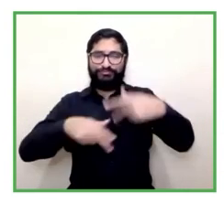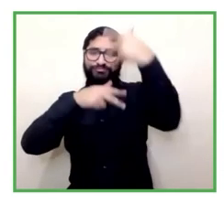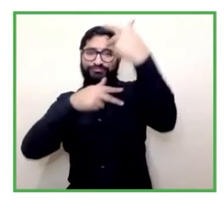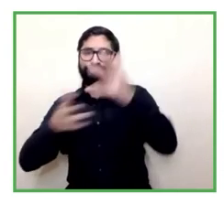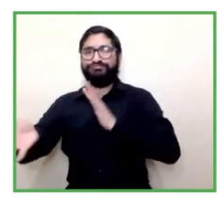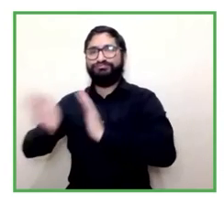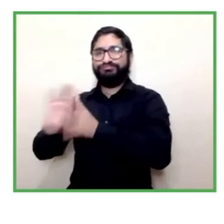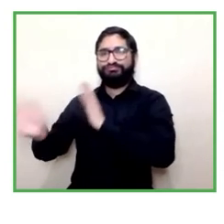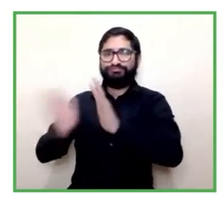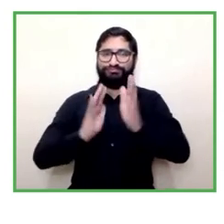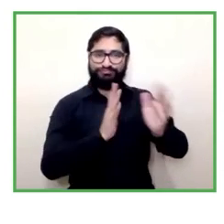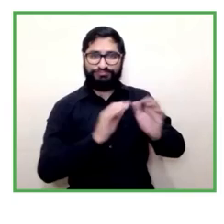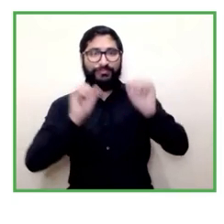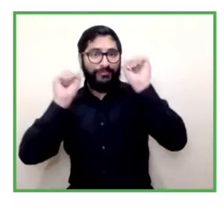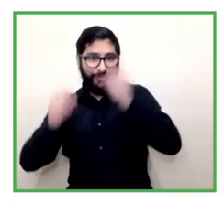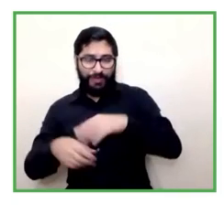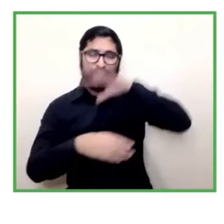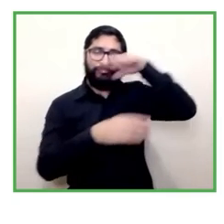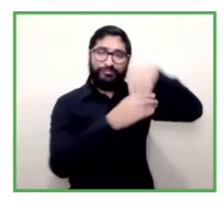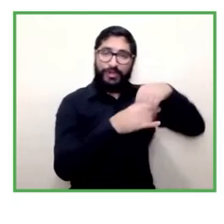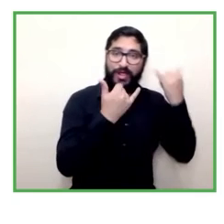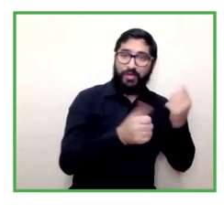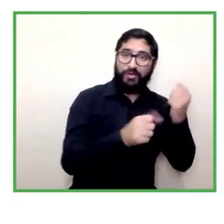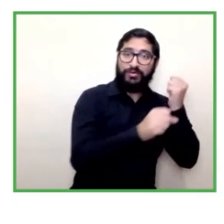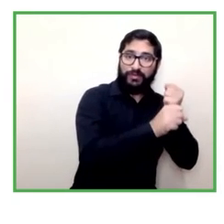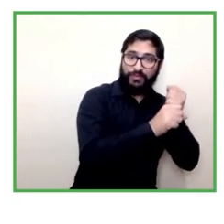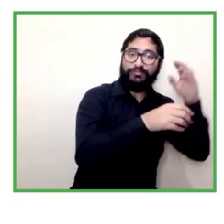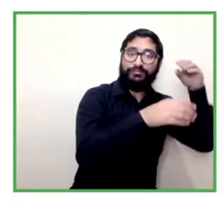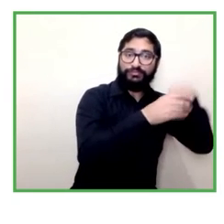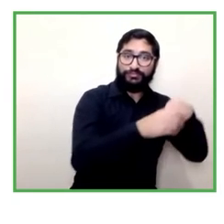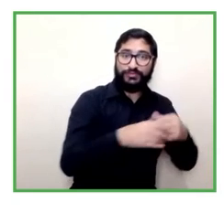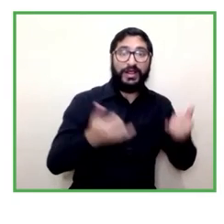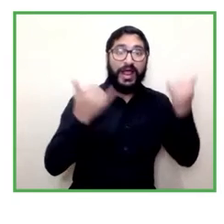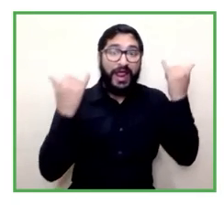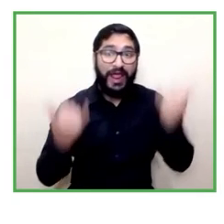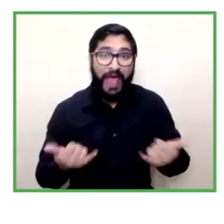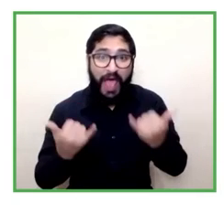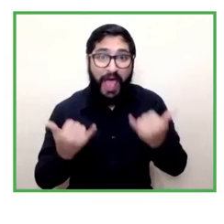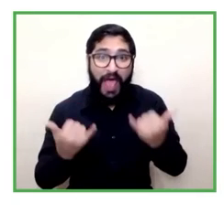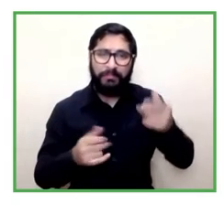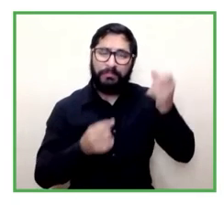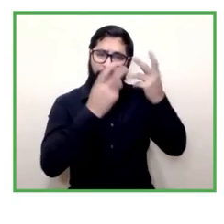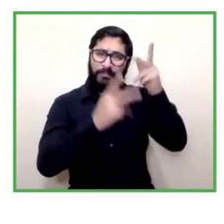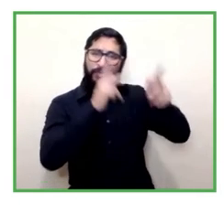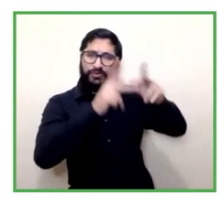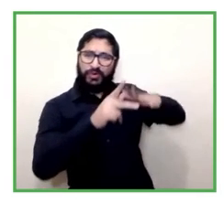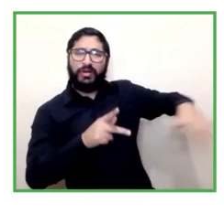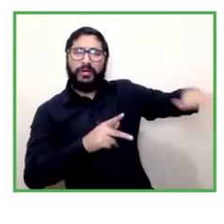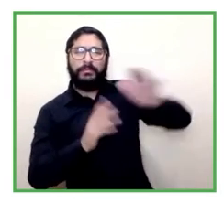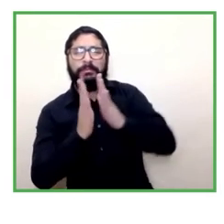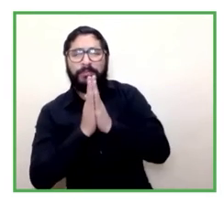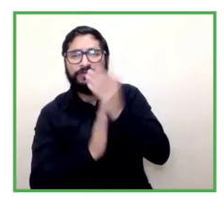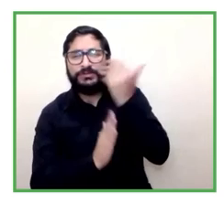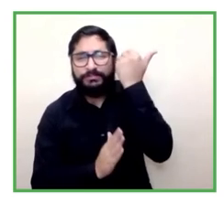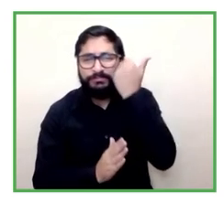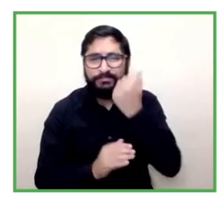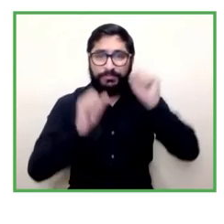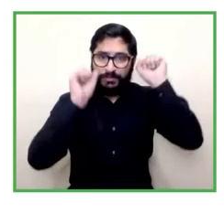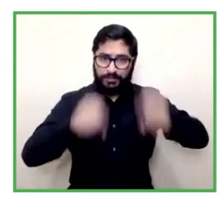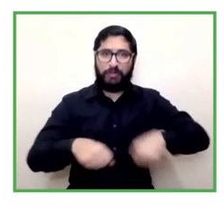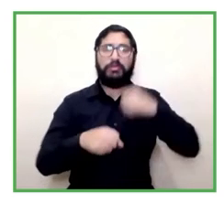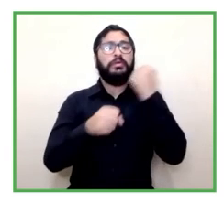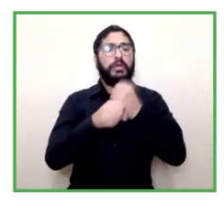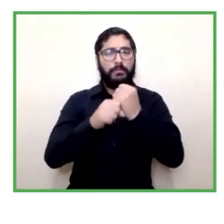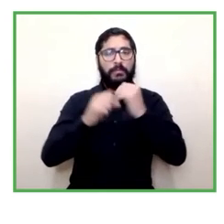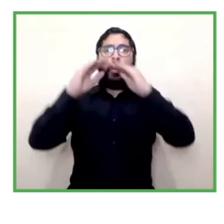con discapacidad que pedían teletrabajo que pedían que se dieran facilidades para poder trabajar desde la casa y que hoy día ya es